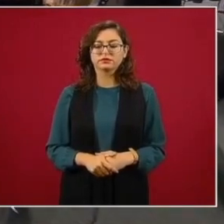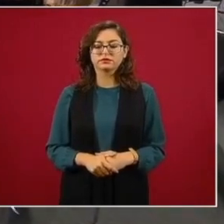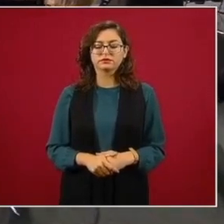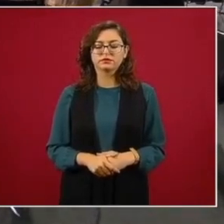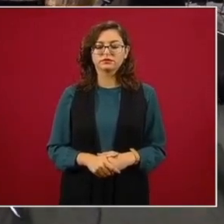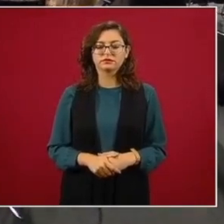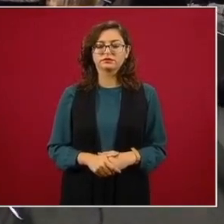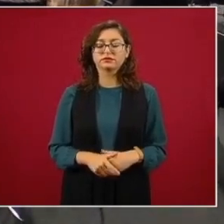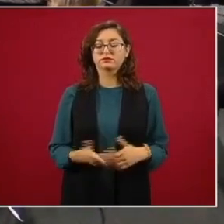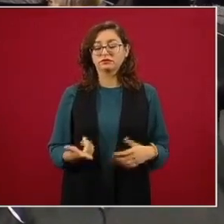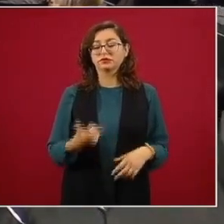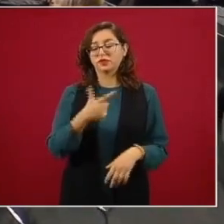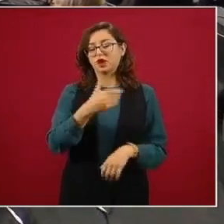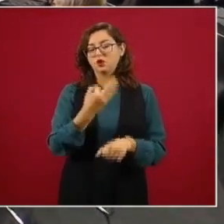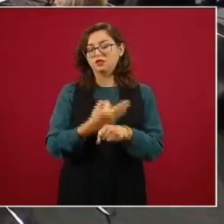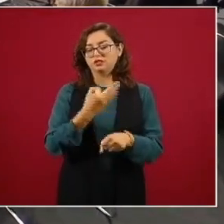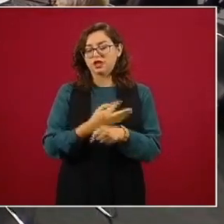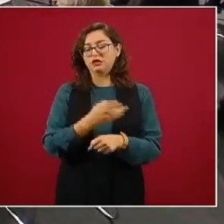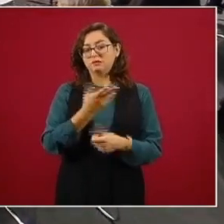camas ocupadas